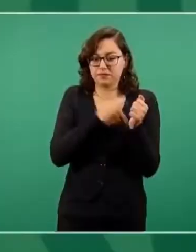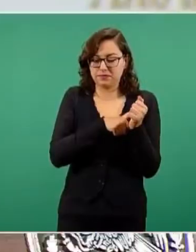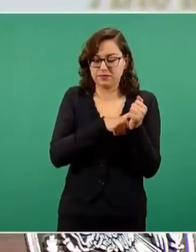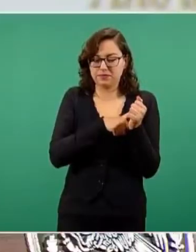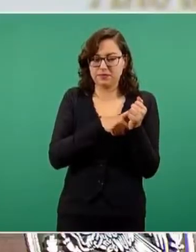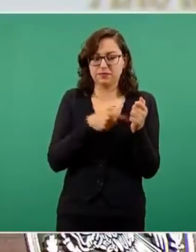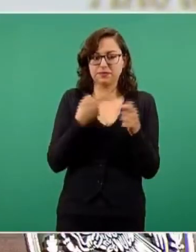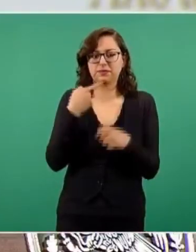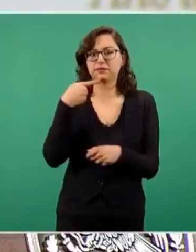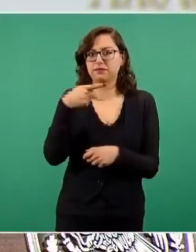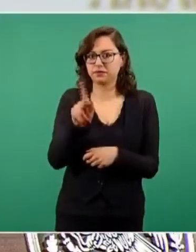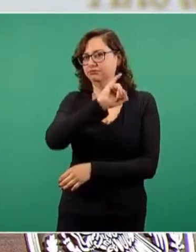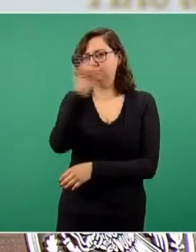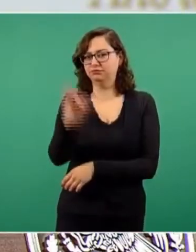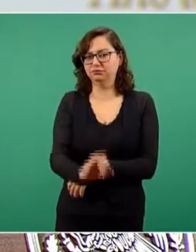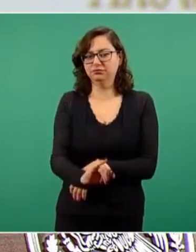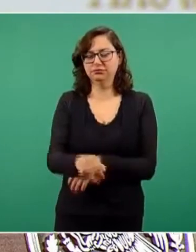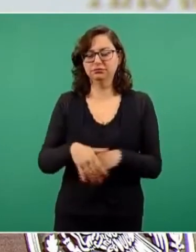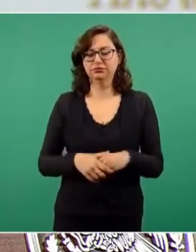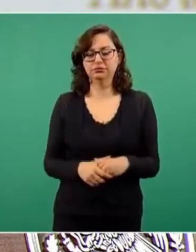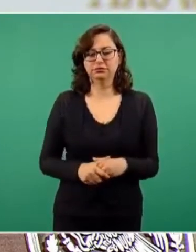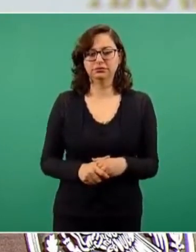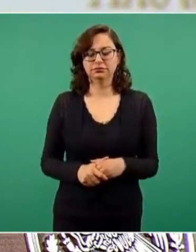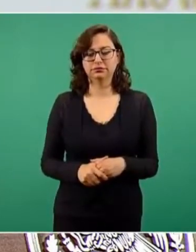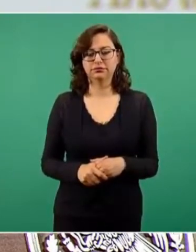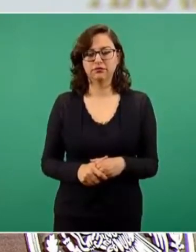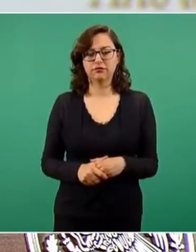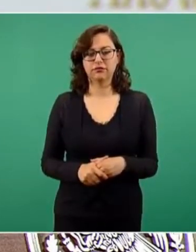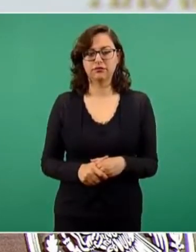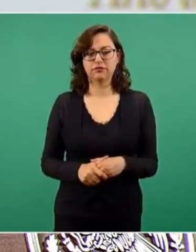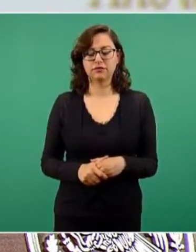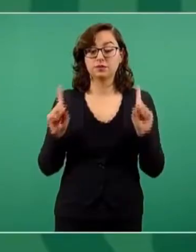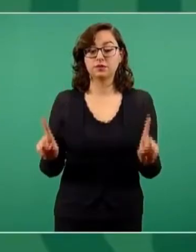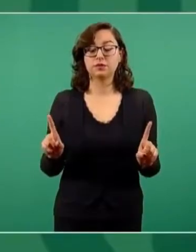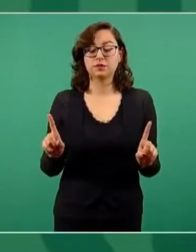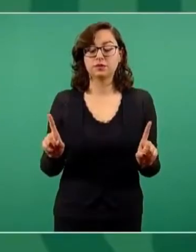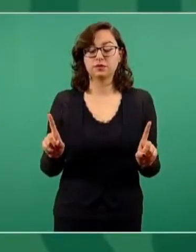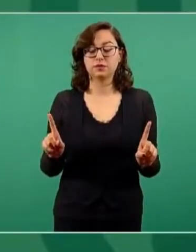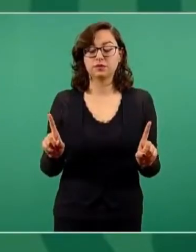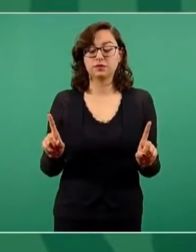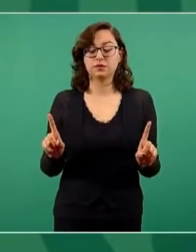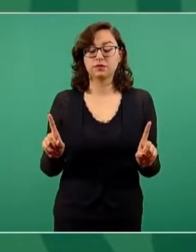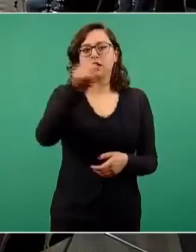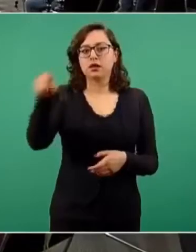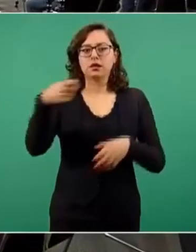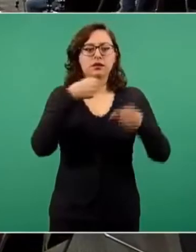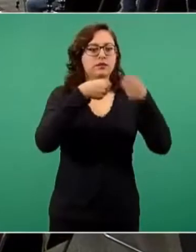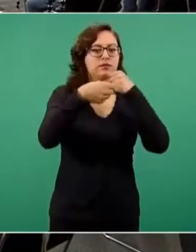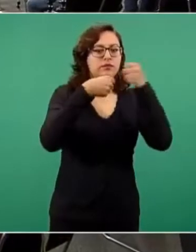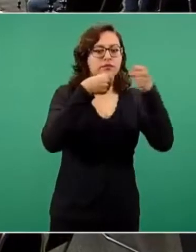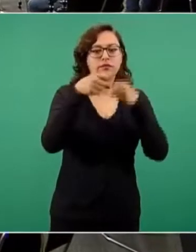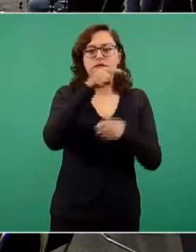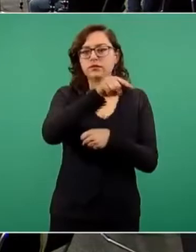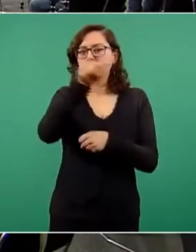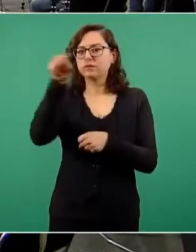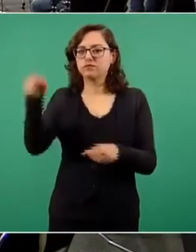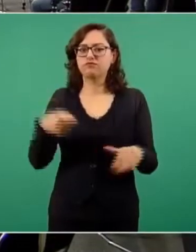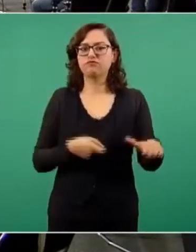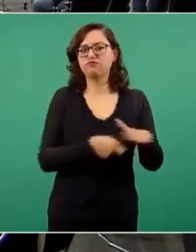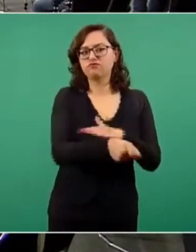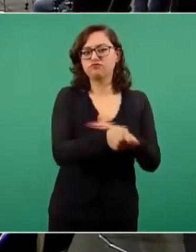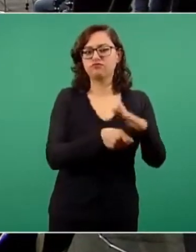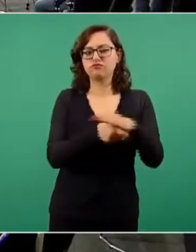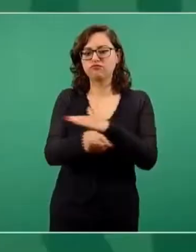el mundo. Probarlo, ahora tenemos la posibilidad de saber qué periodistas reciben dinero de